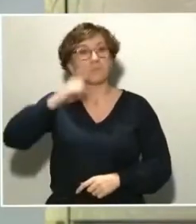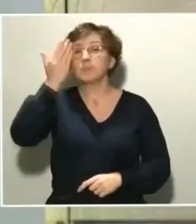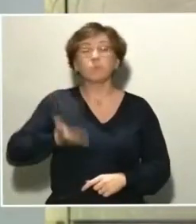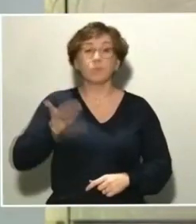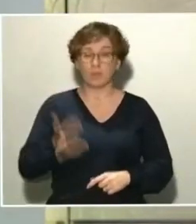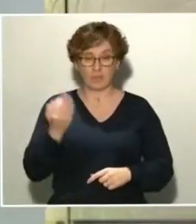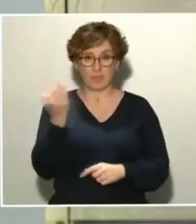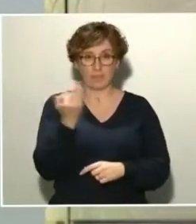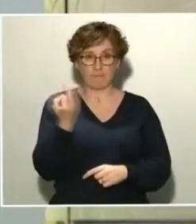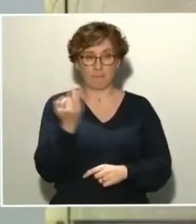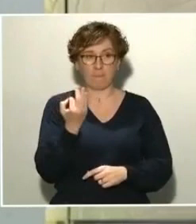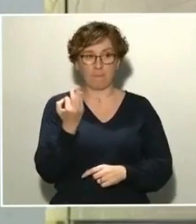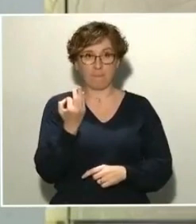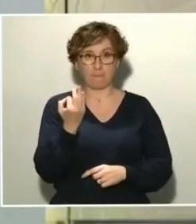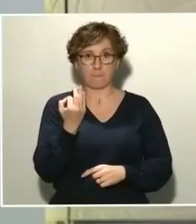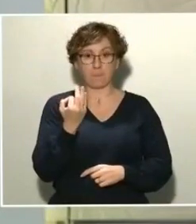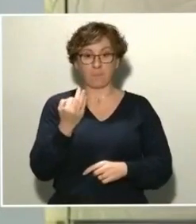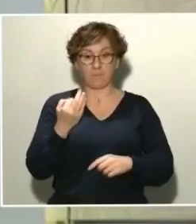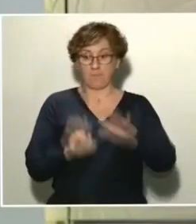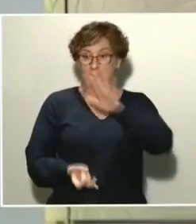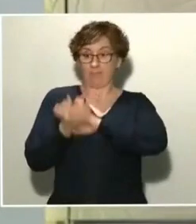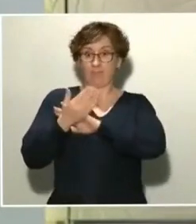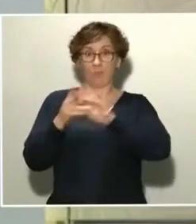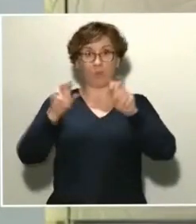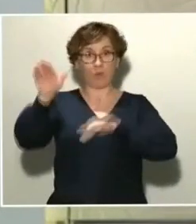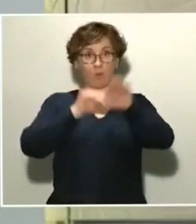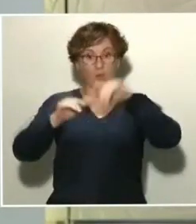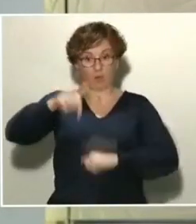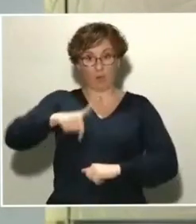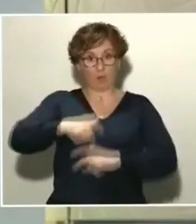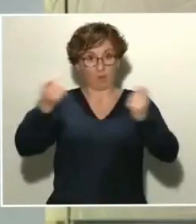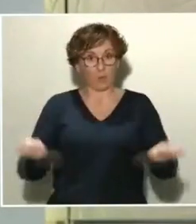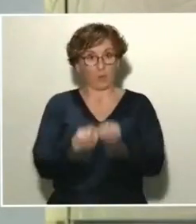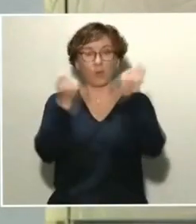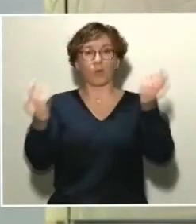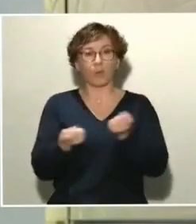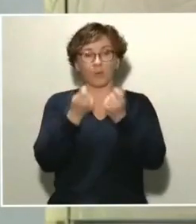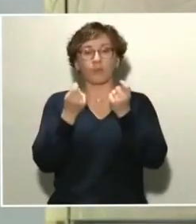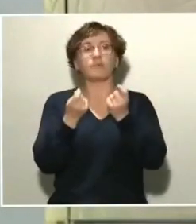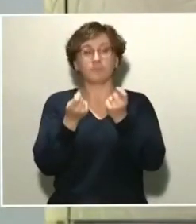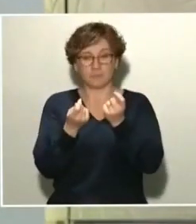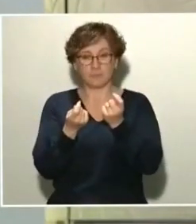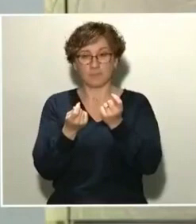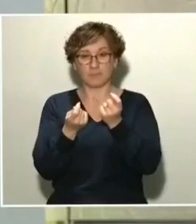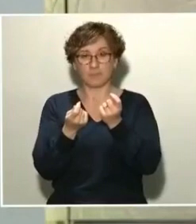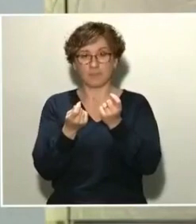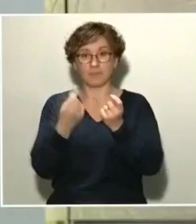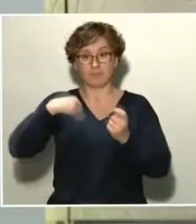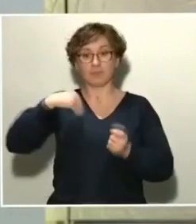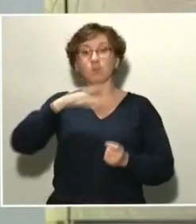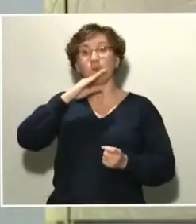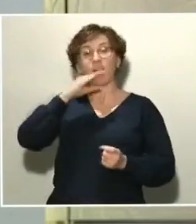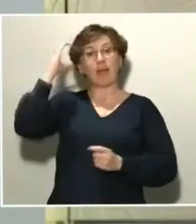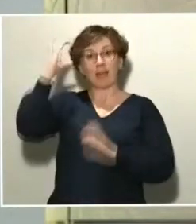nueva convocatoria que hemos sacado hoy incluía dentro de este Real Decreto un